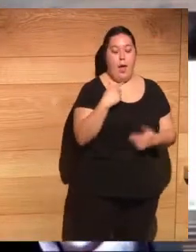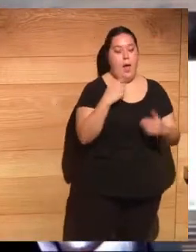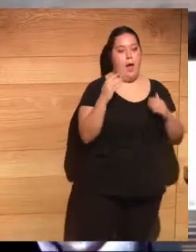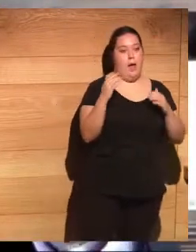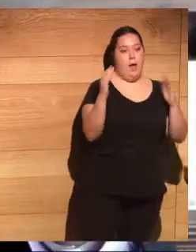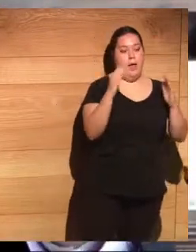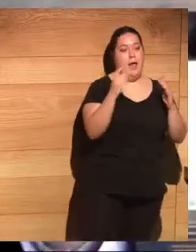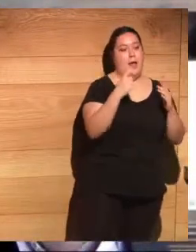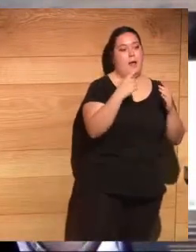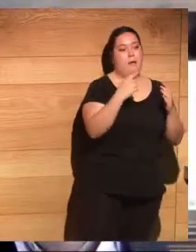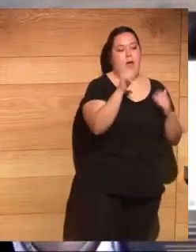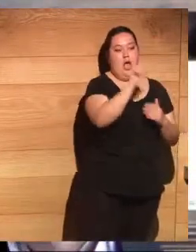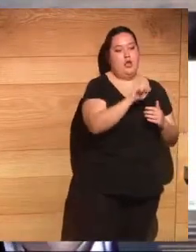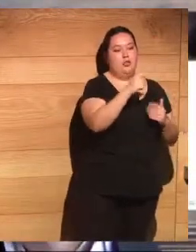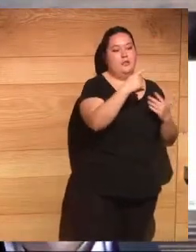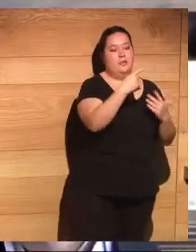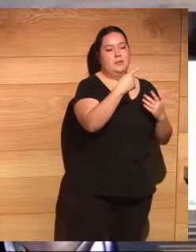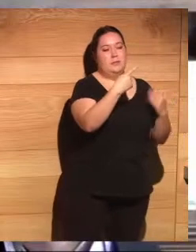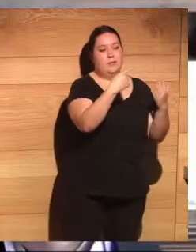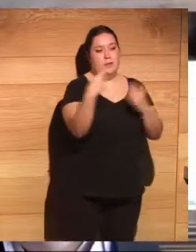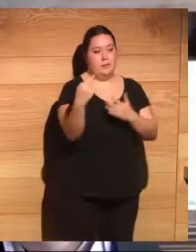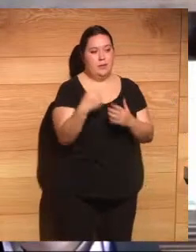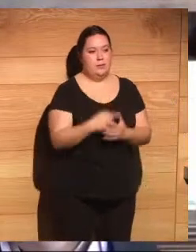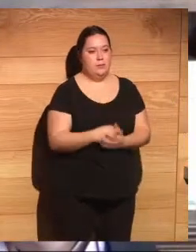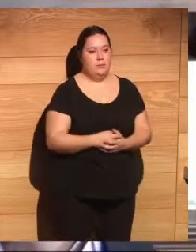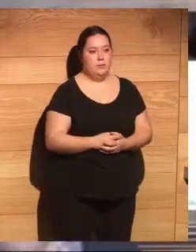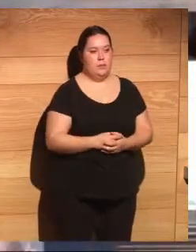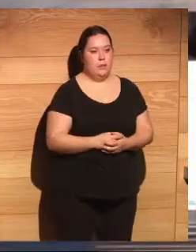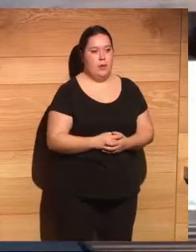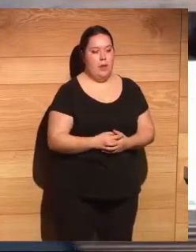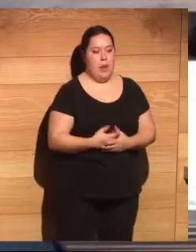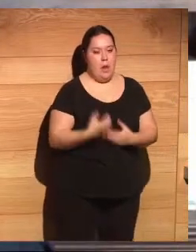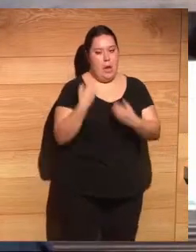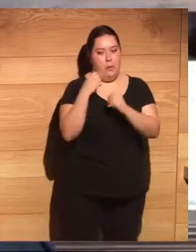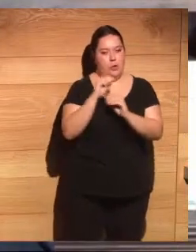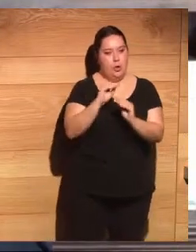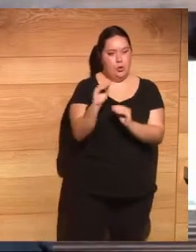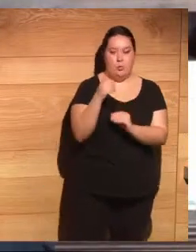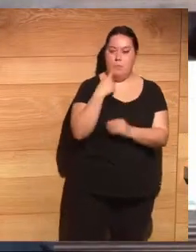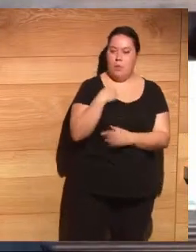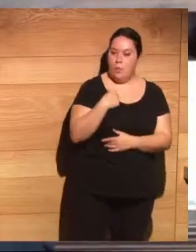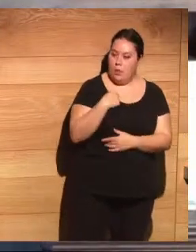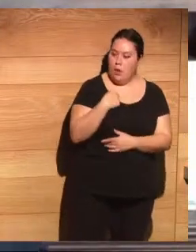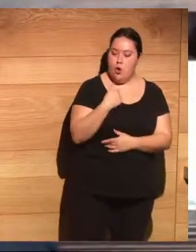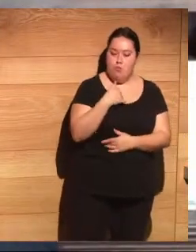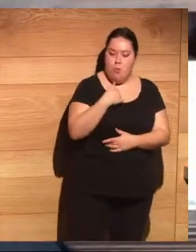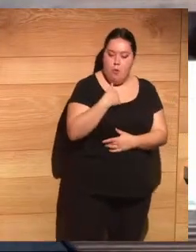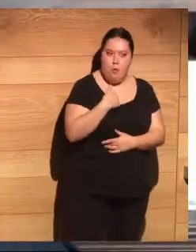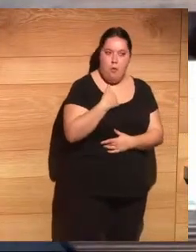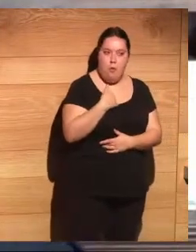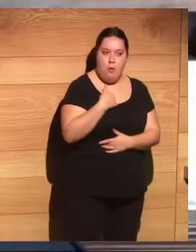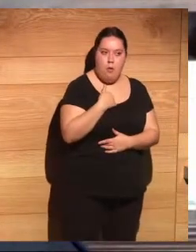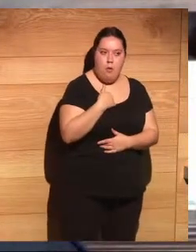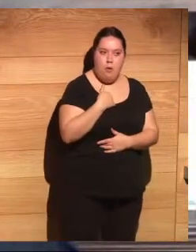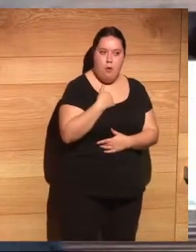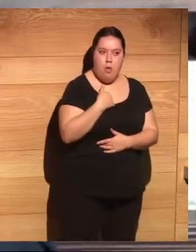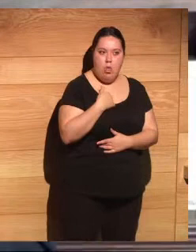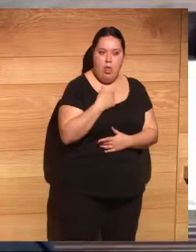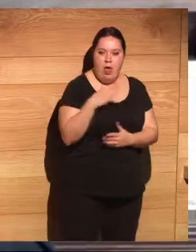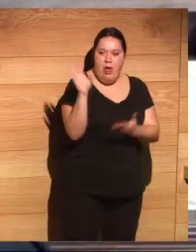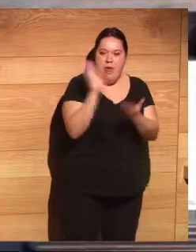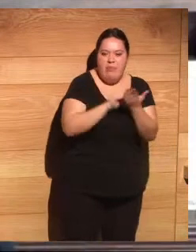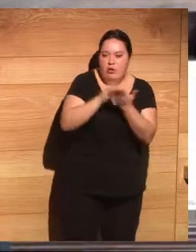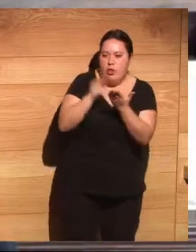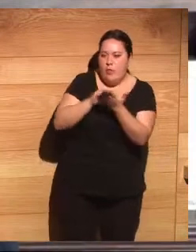en su laboratorio de bioquímica de Oxford cuando yo le dije no es que yo tengo que acumular muchos más